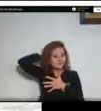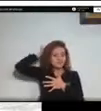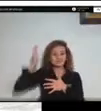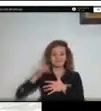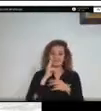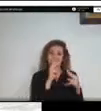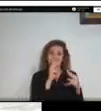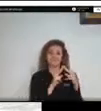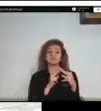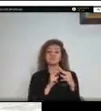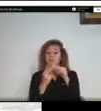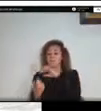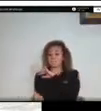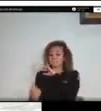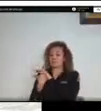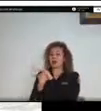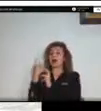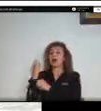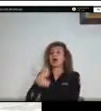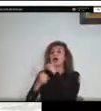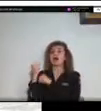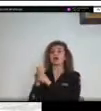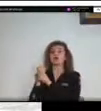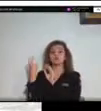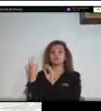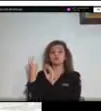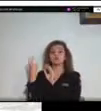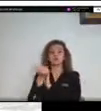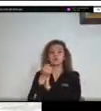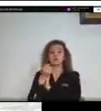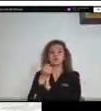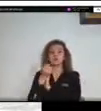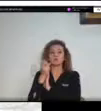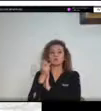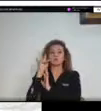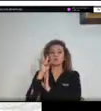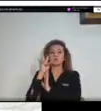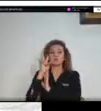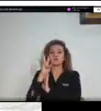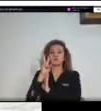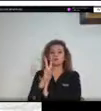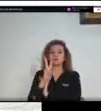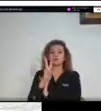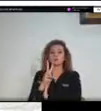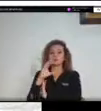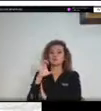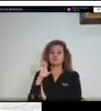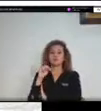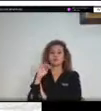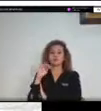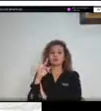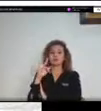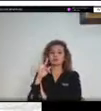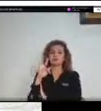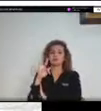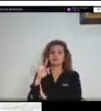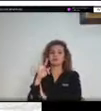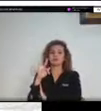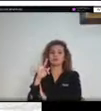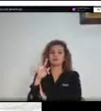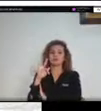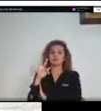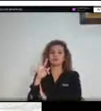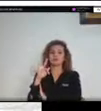en el año 2012 se hizo una transferencia de los activos desde Ecopetrol hacia Zenit y por ende nosotros somos los